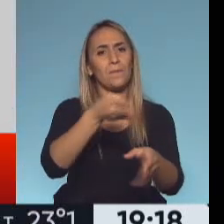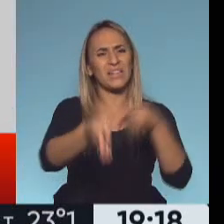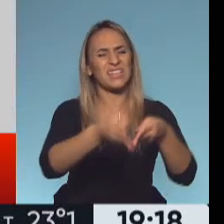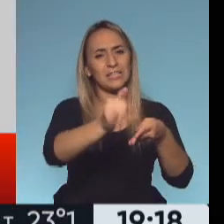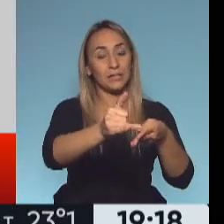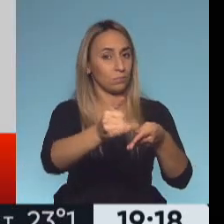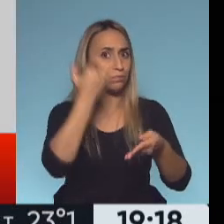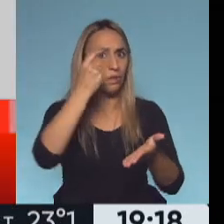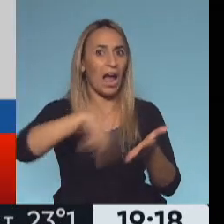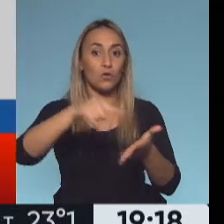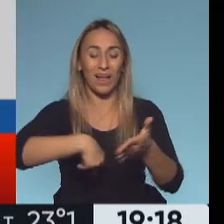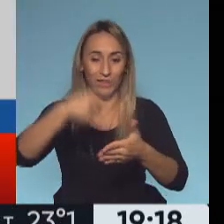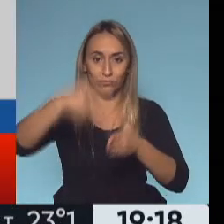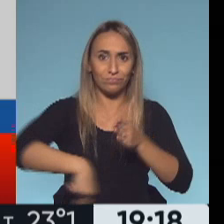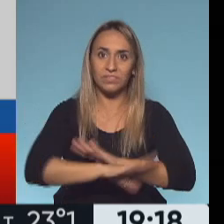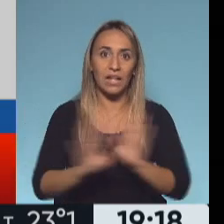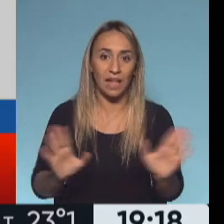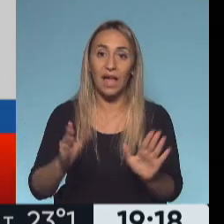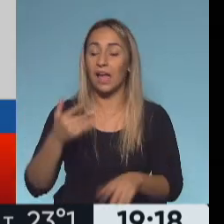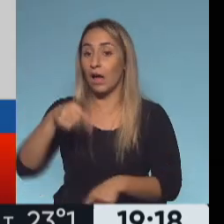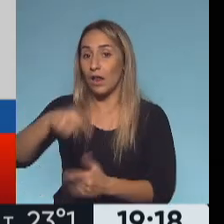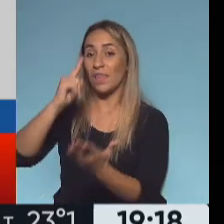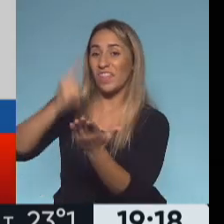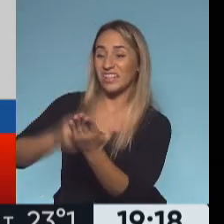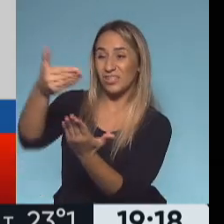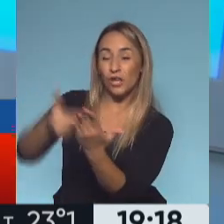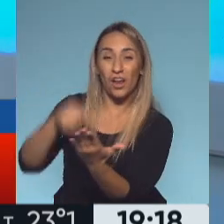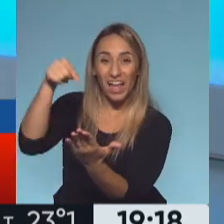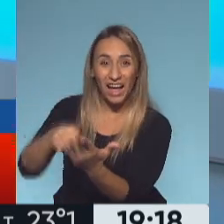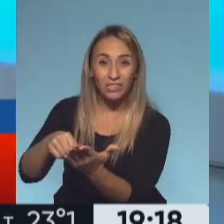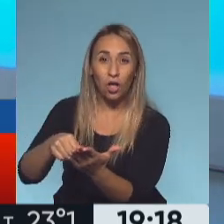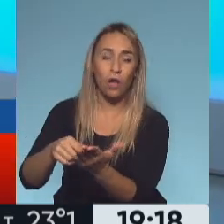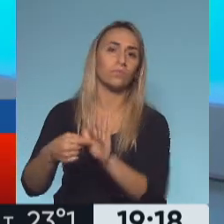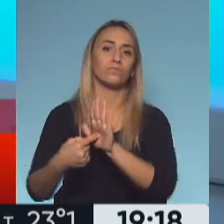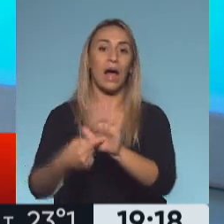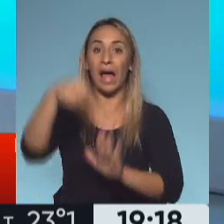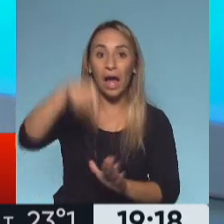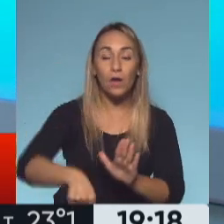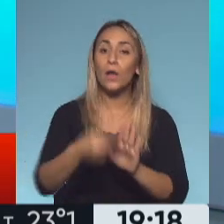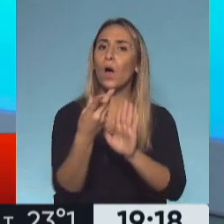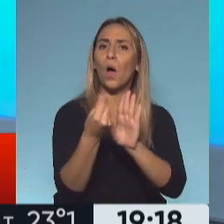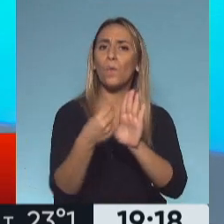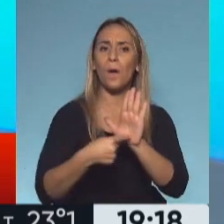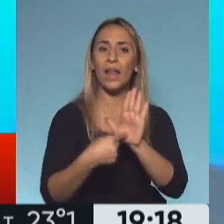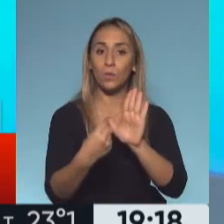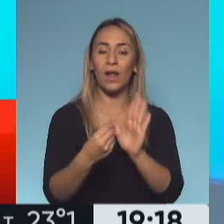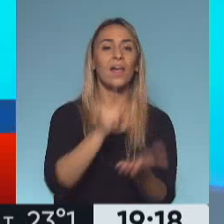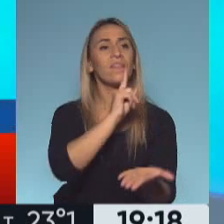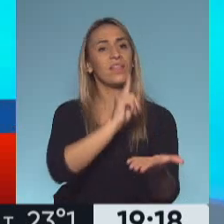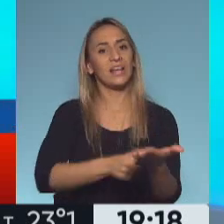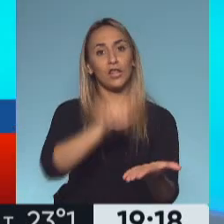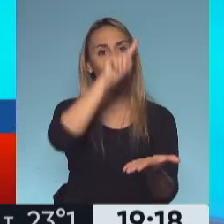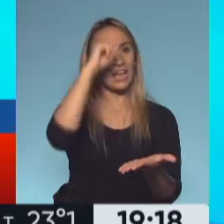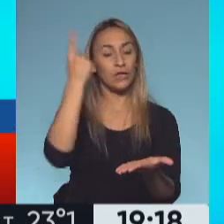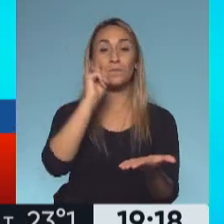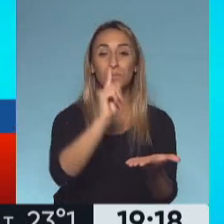rige. A partir de este fallo ya no existe. Para ser claro, lo que está vigente en este momento es el DNU del Ejecutivo Nacional que